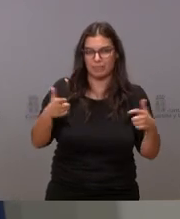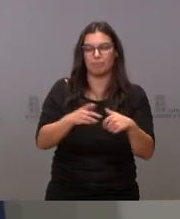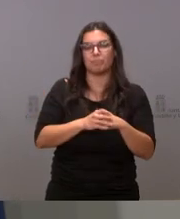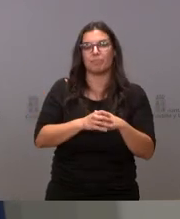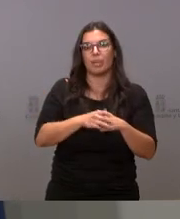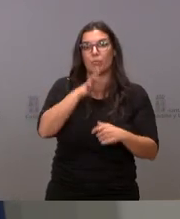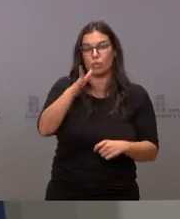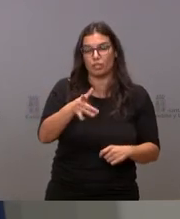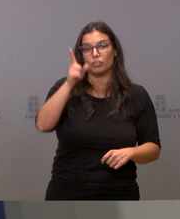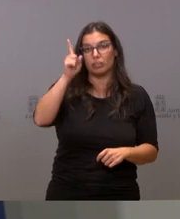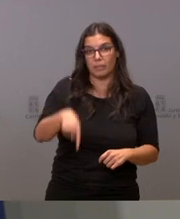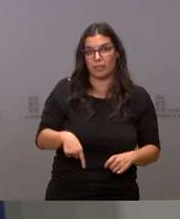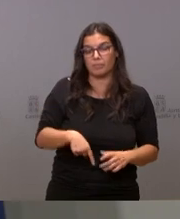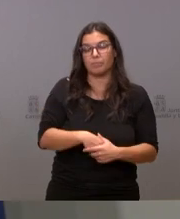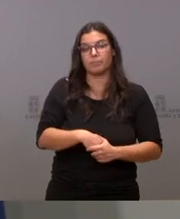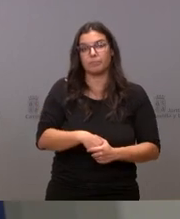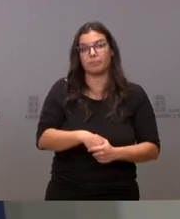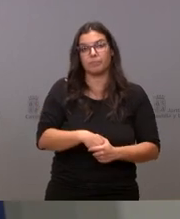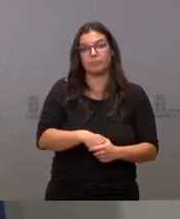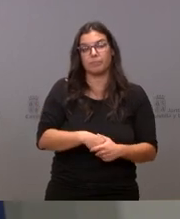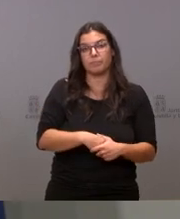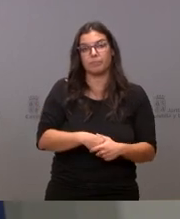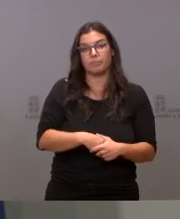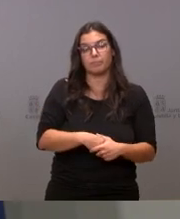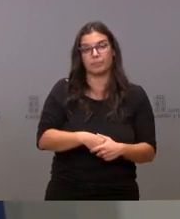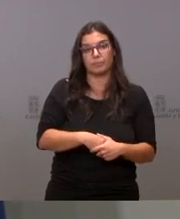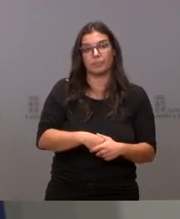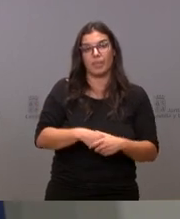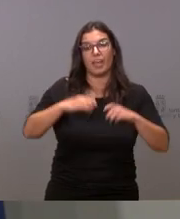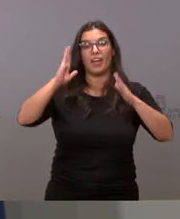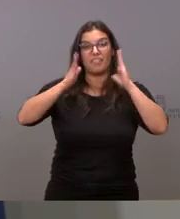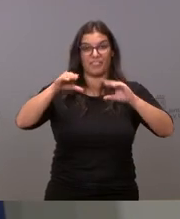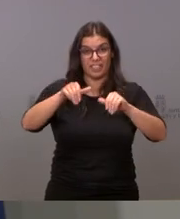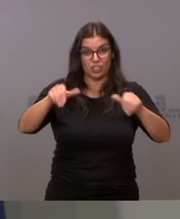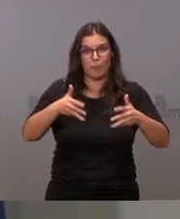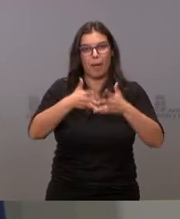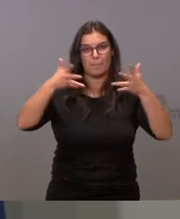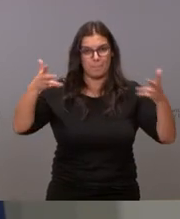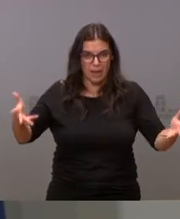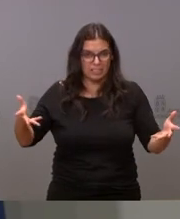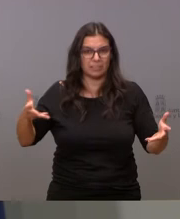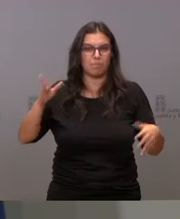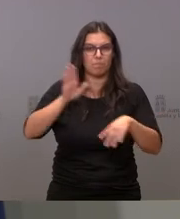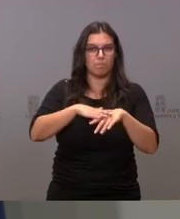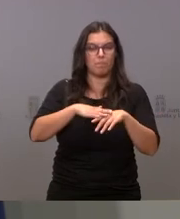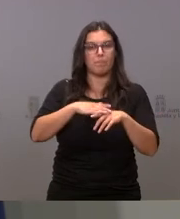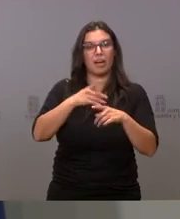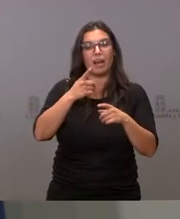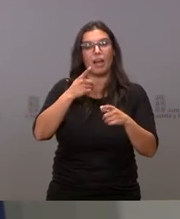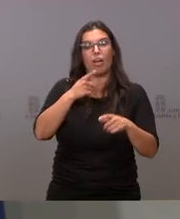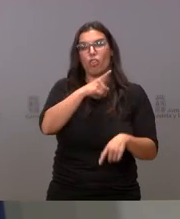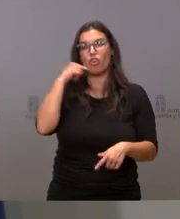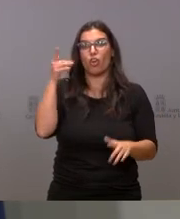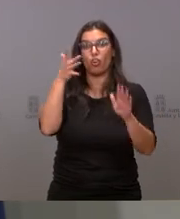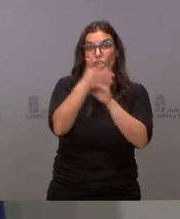vamos a aumentar el número de fisioterapia para mejorar el control del dolor crónico